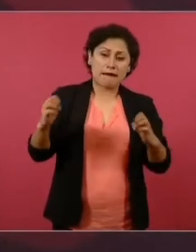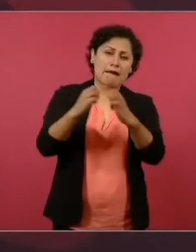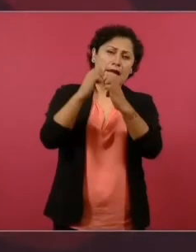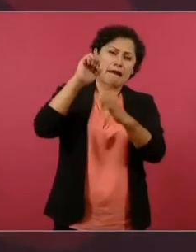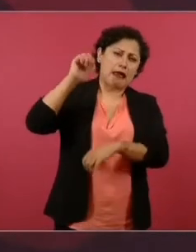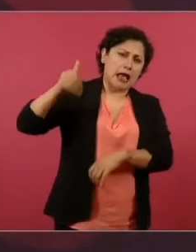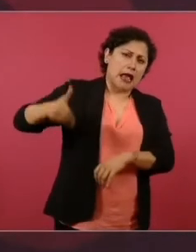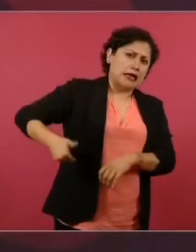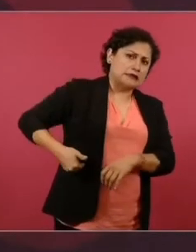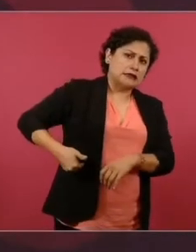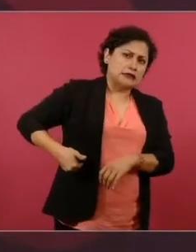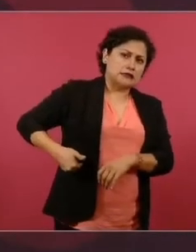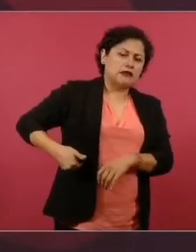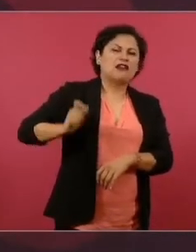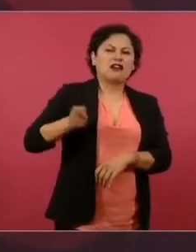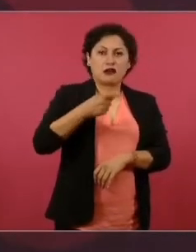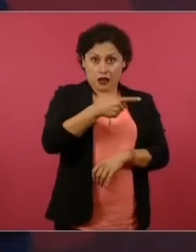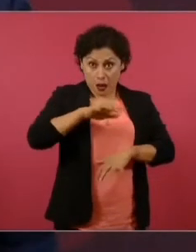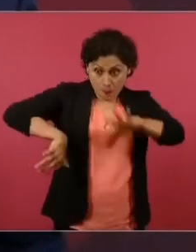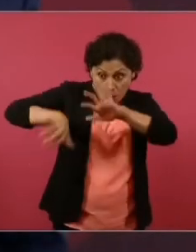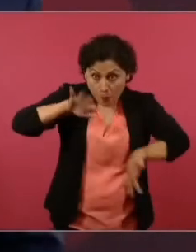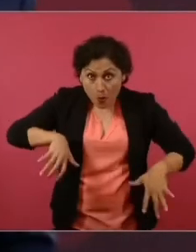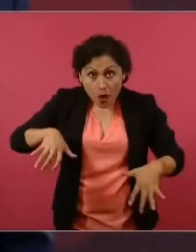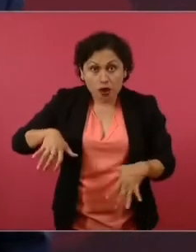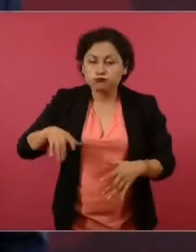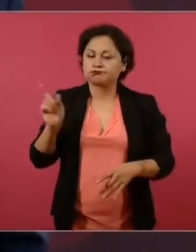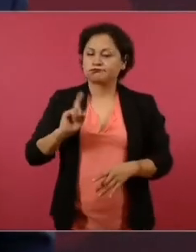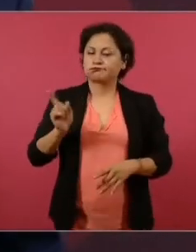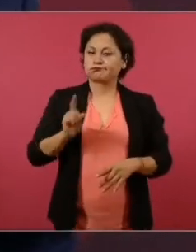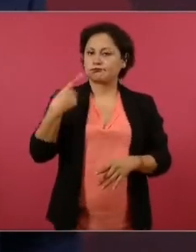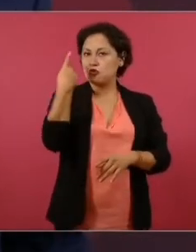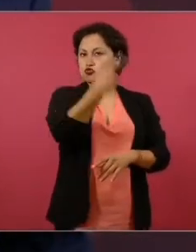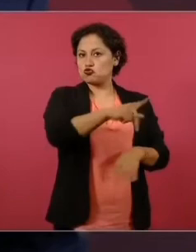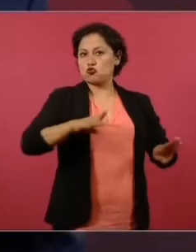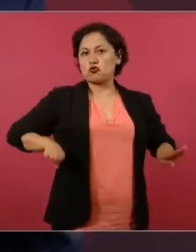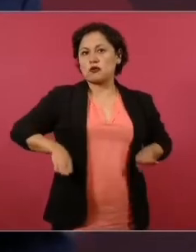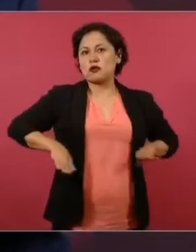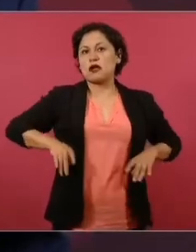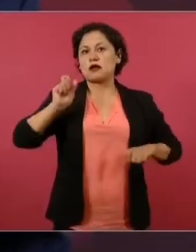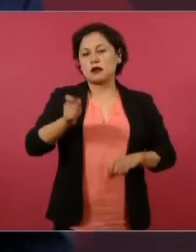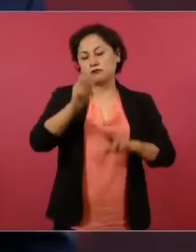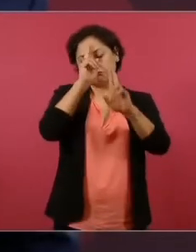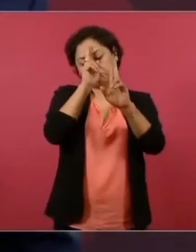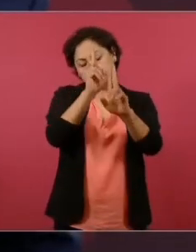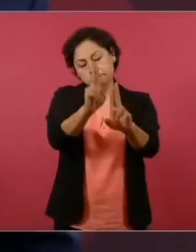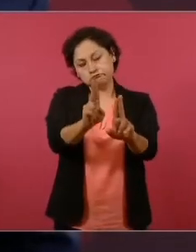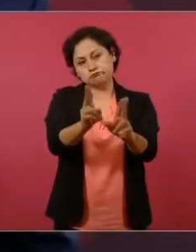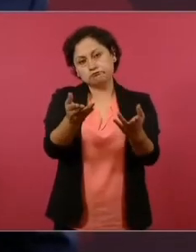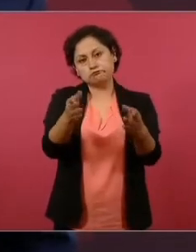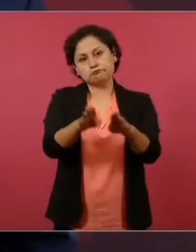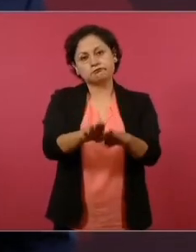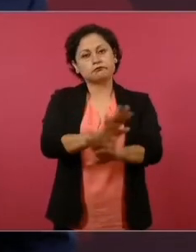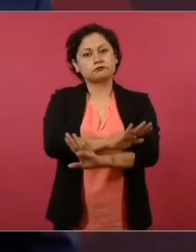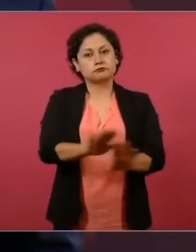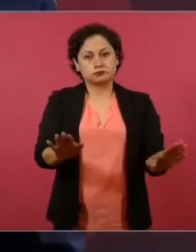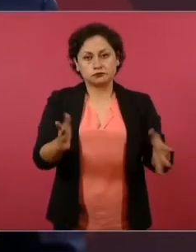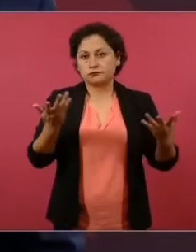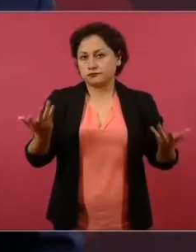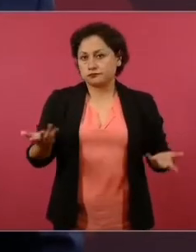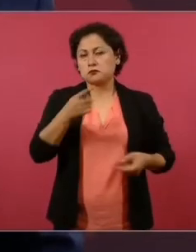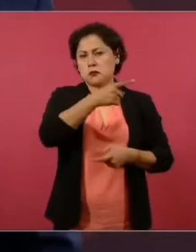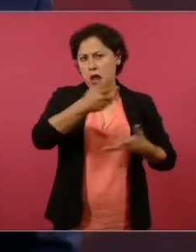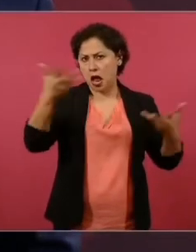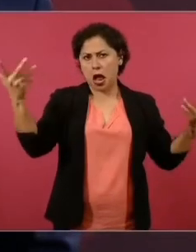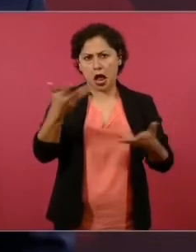el homenaje es que ya se les hacen todas las